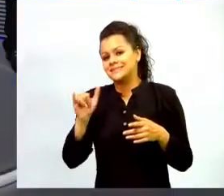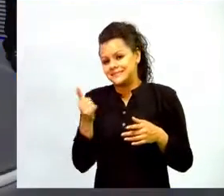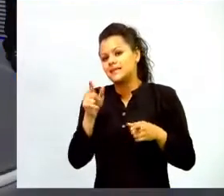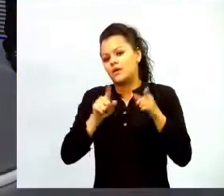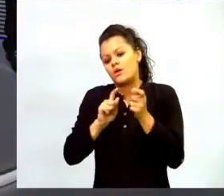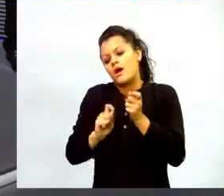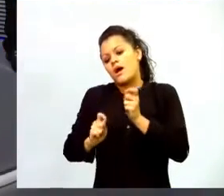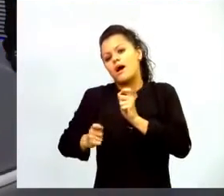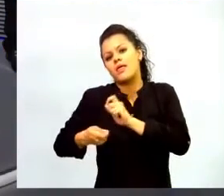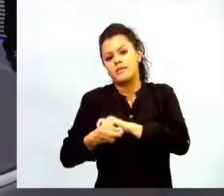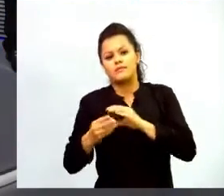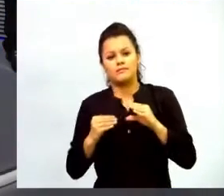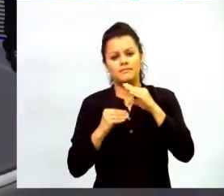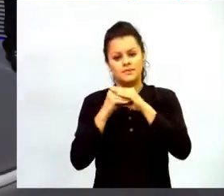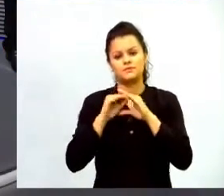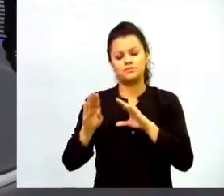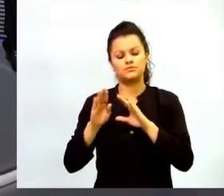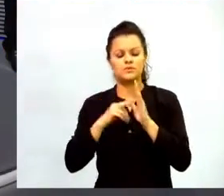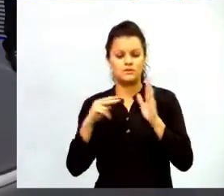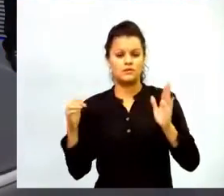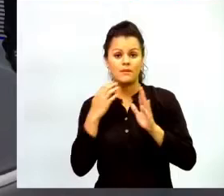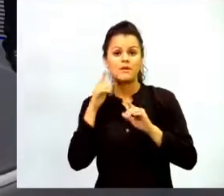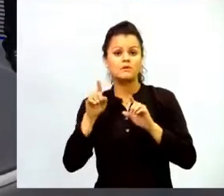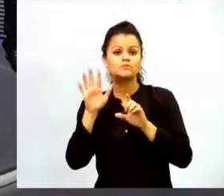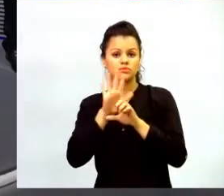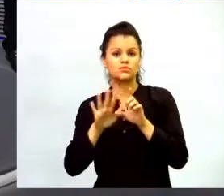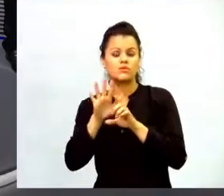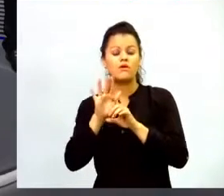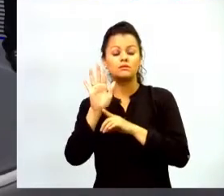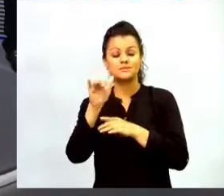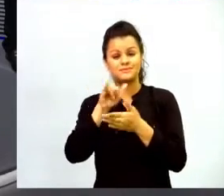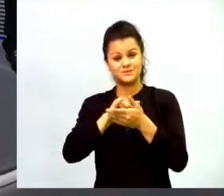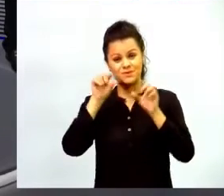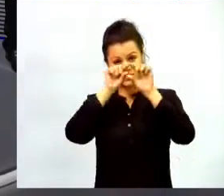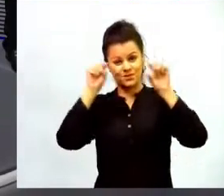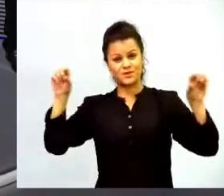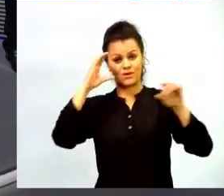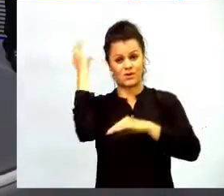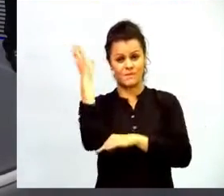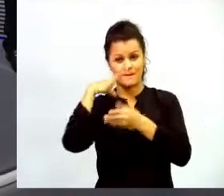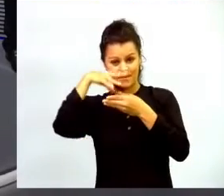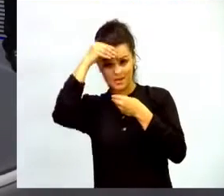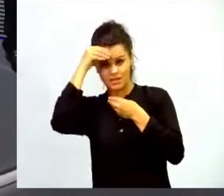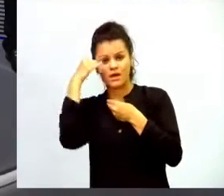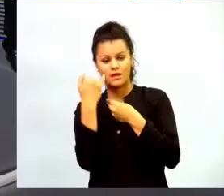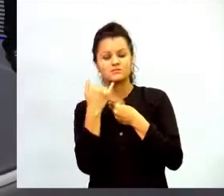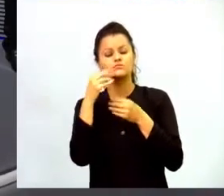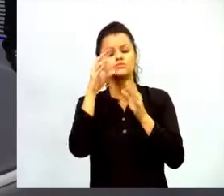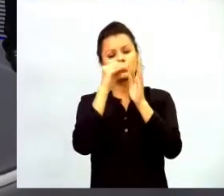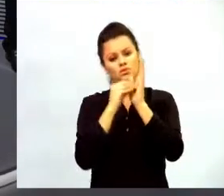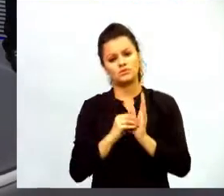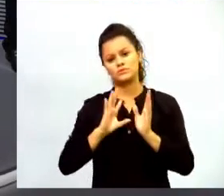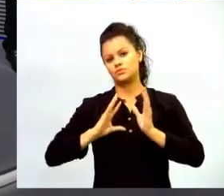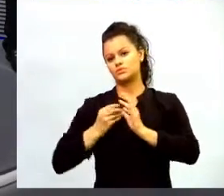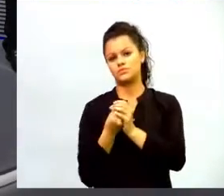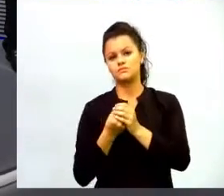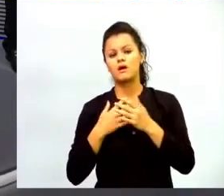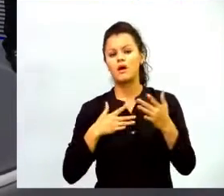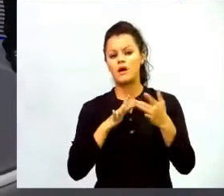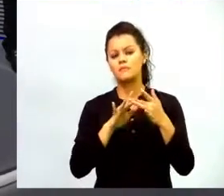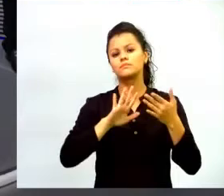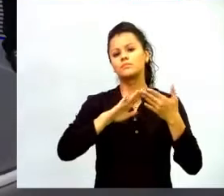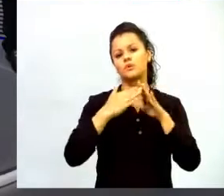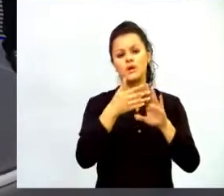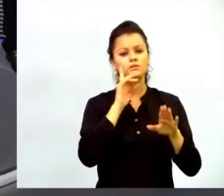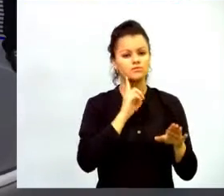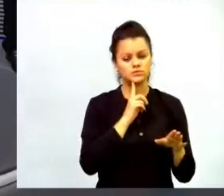tecnológicas entonces hay software de hecho en el portal Colombia Aprende hay contenidos inclusivos es decir que sirven para comunidad sorda